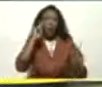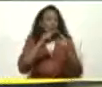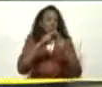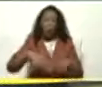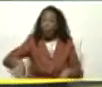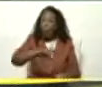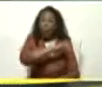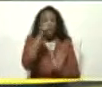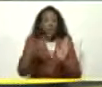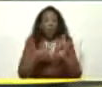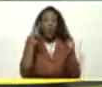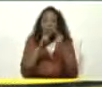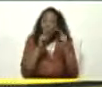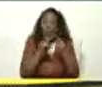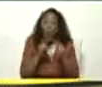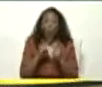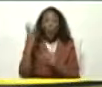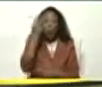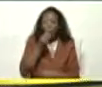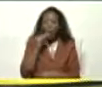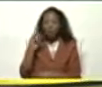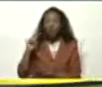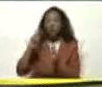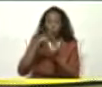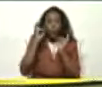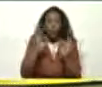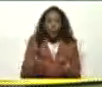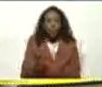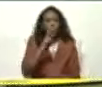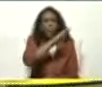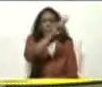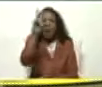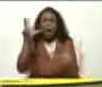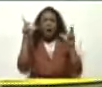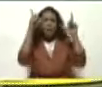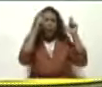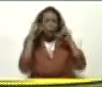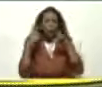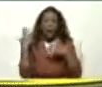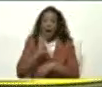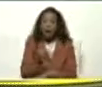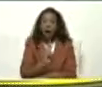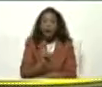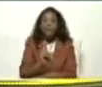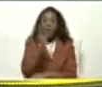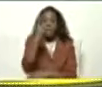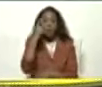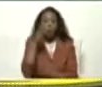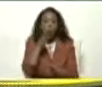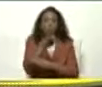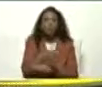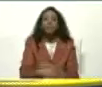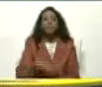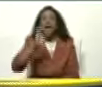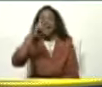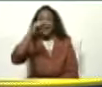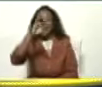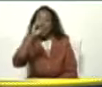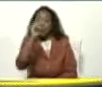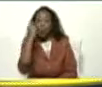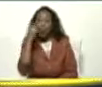Completico La UCB Y cuando Yo vi las fotos Mandé rápidamente El primero que envié Fue Ernesto Villegas